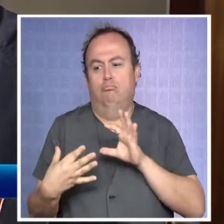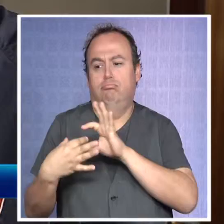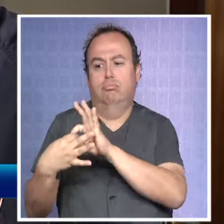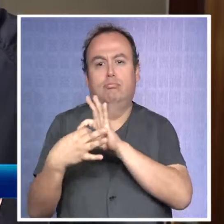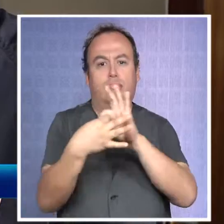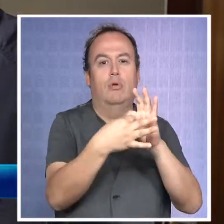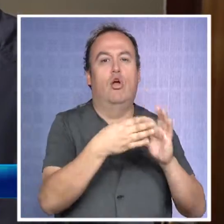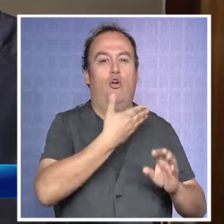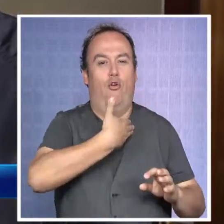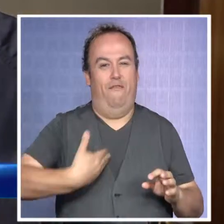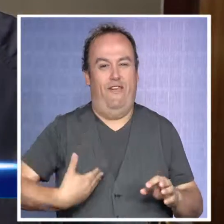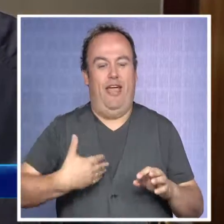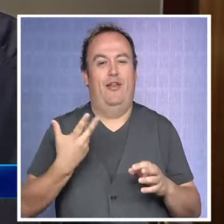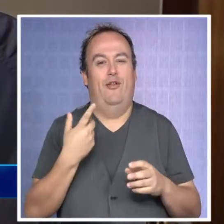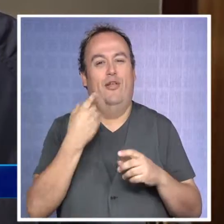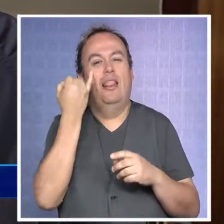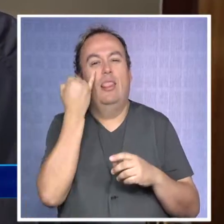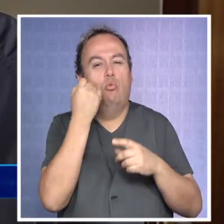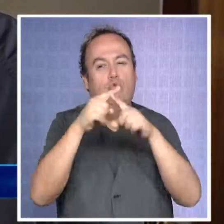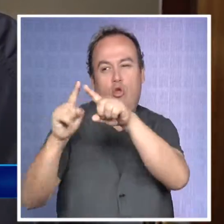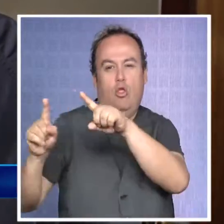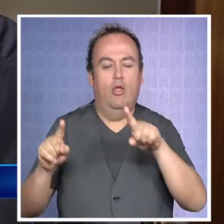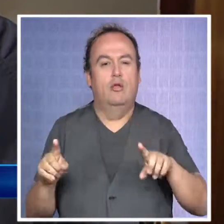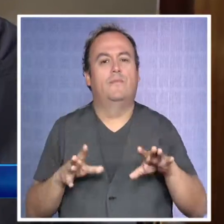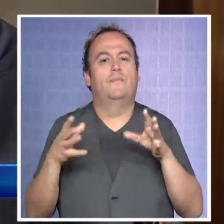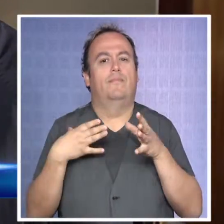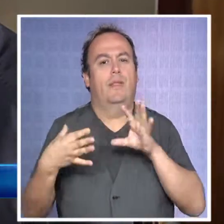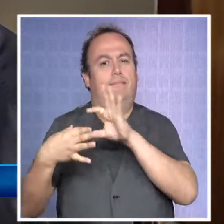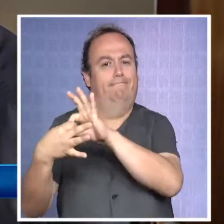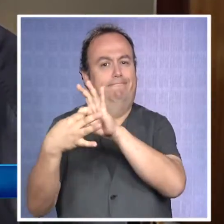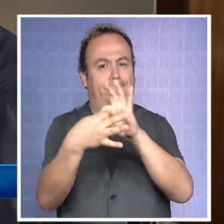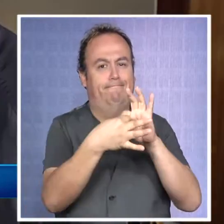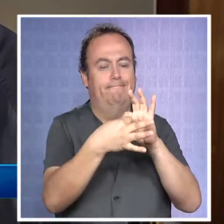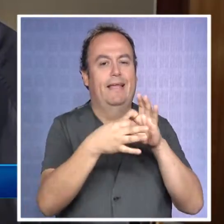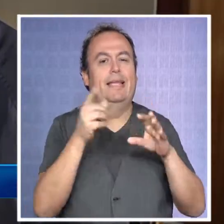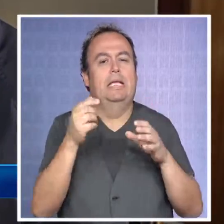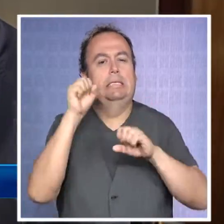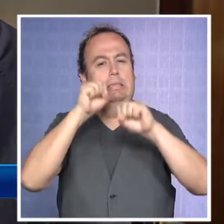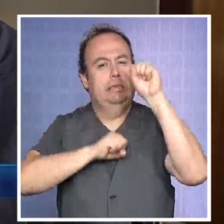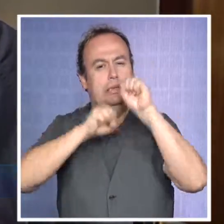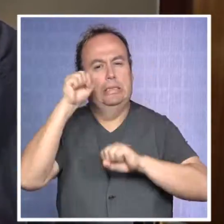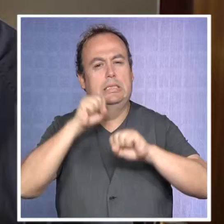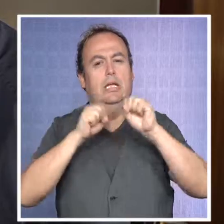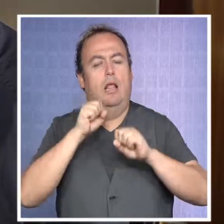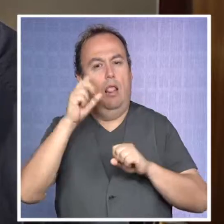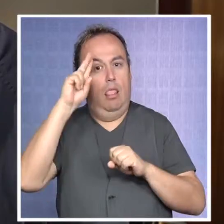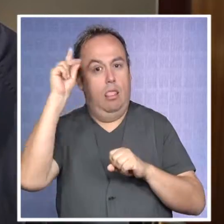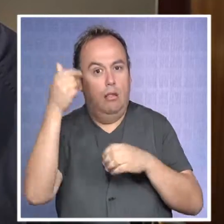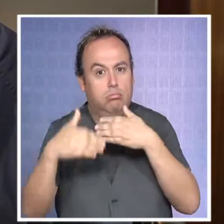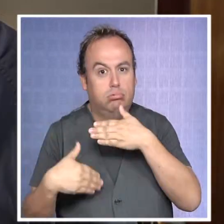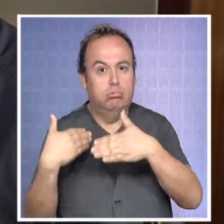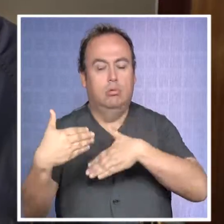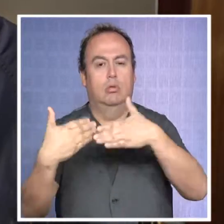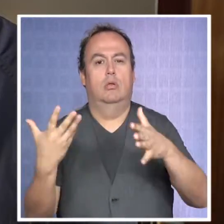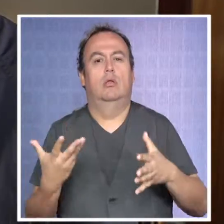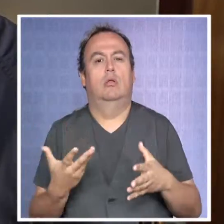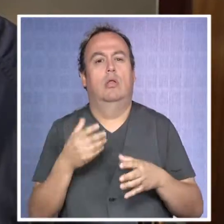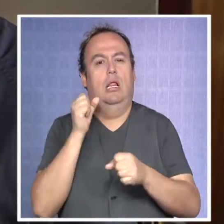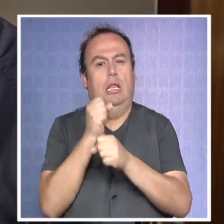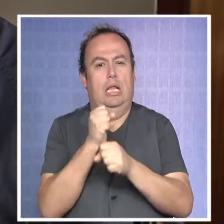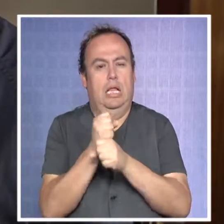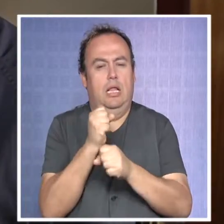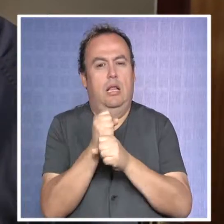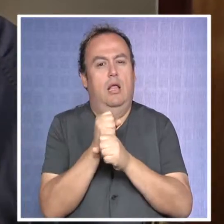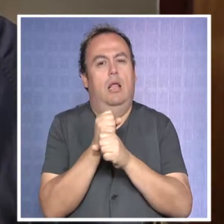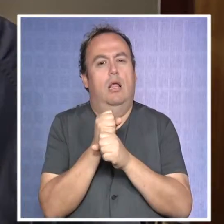junto a las otras instituciones del Estado y básicamente y con mucha importancia con los empresarios, con los emprendedores, con la